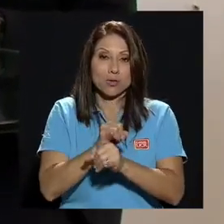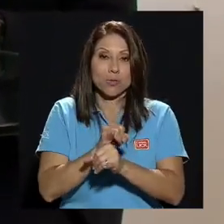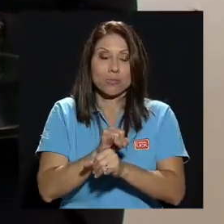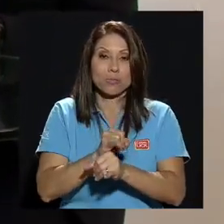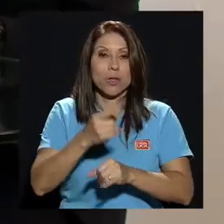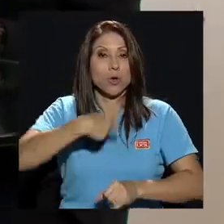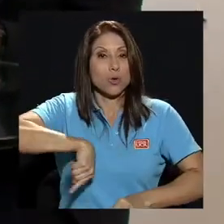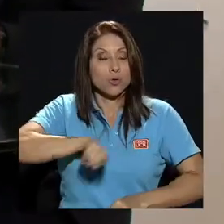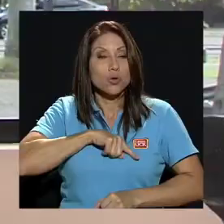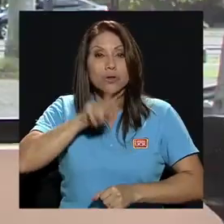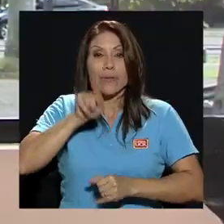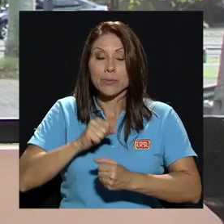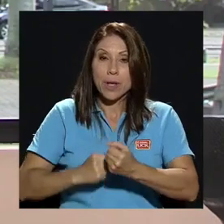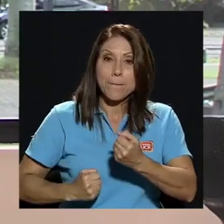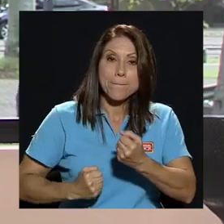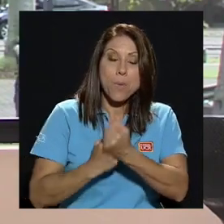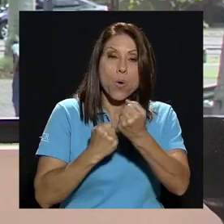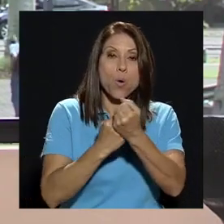apoyarla defenderla